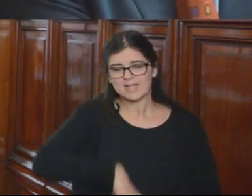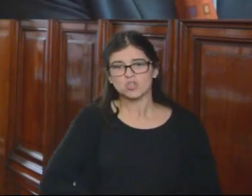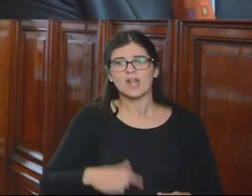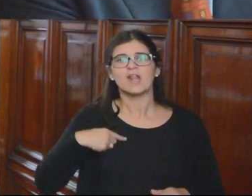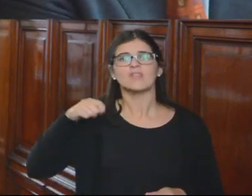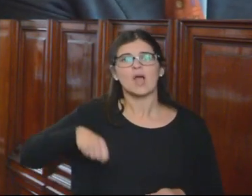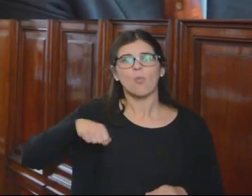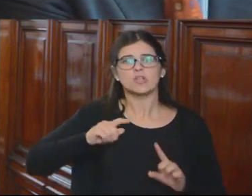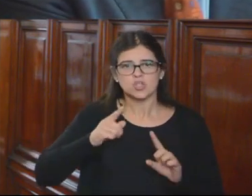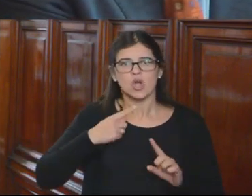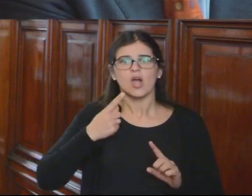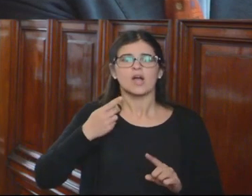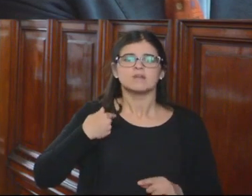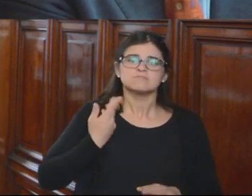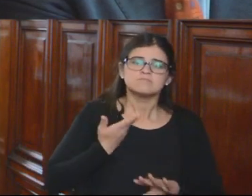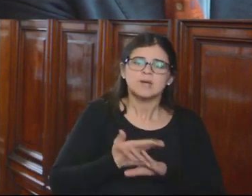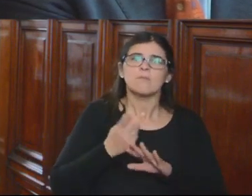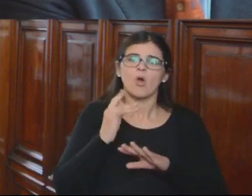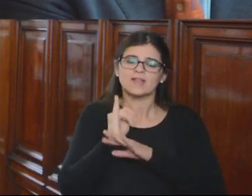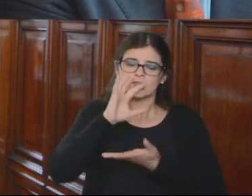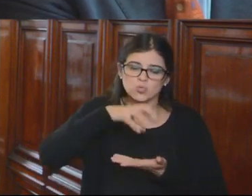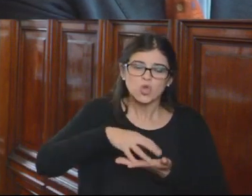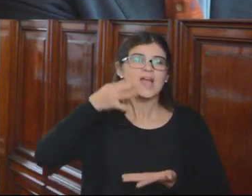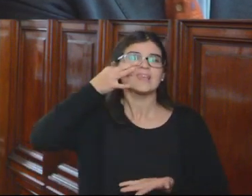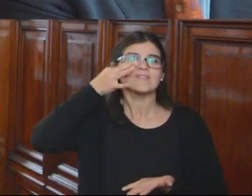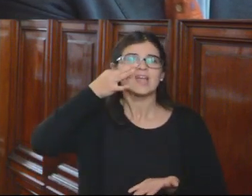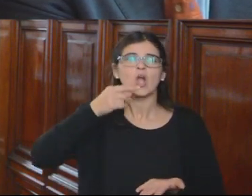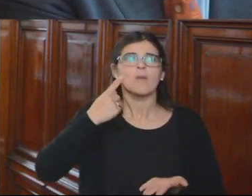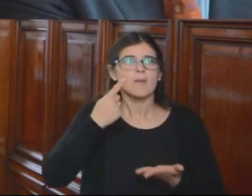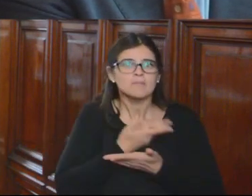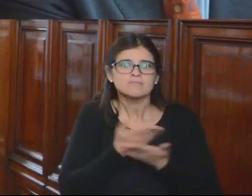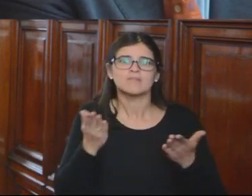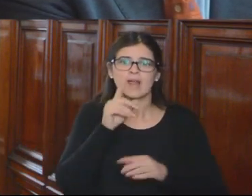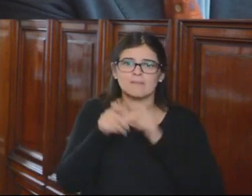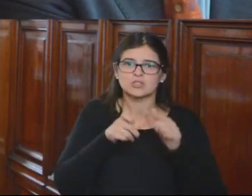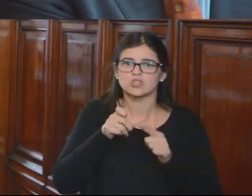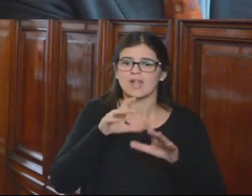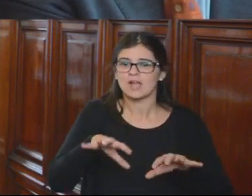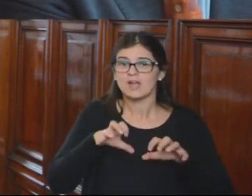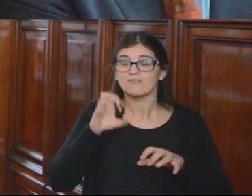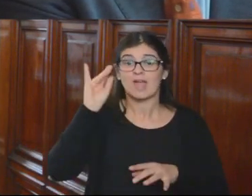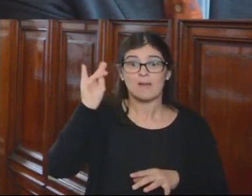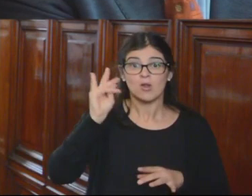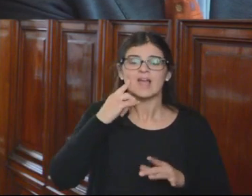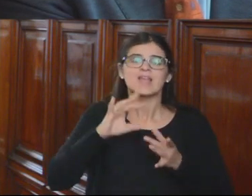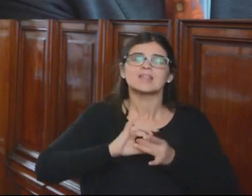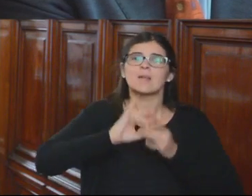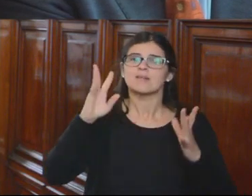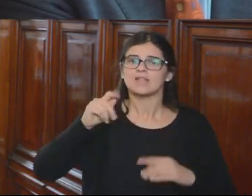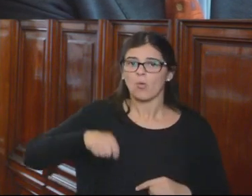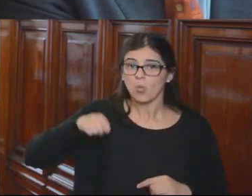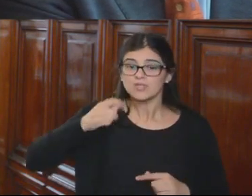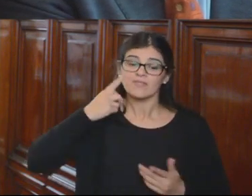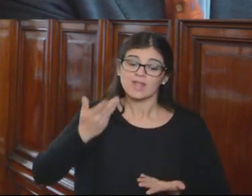jueces, lo hacemos a título de la institución y de la garantía que el ciudadano boliviano tiene sobre la independencia judicial de la